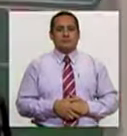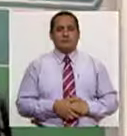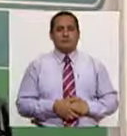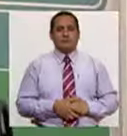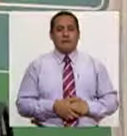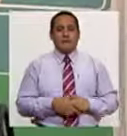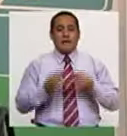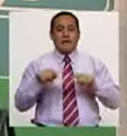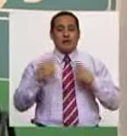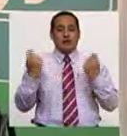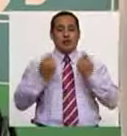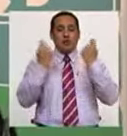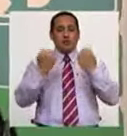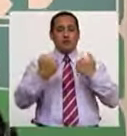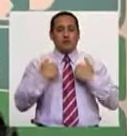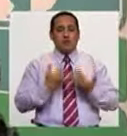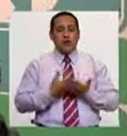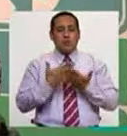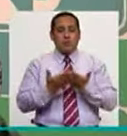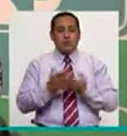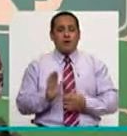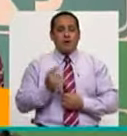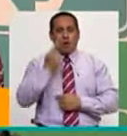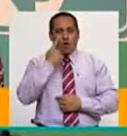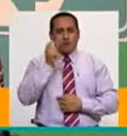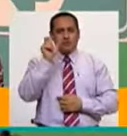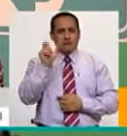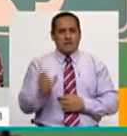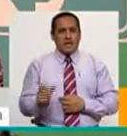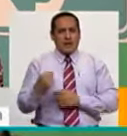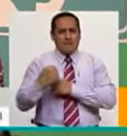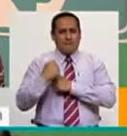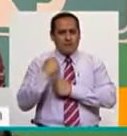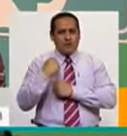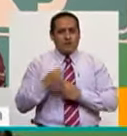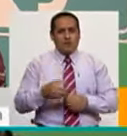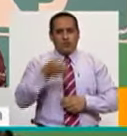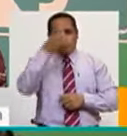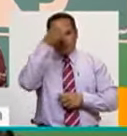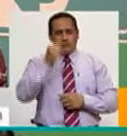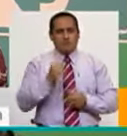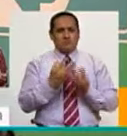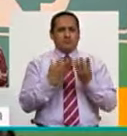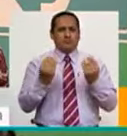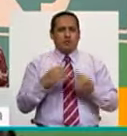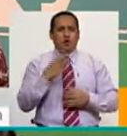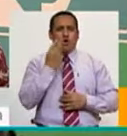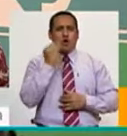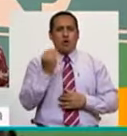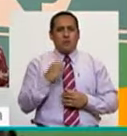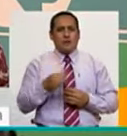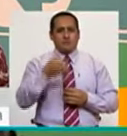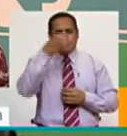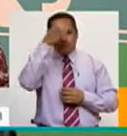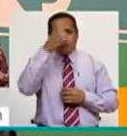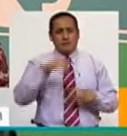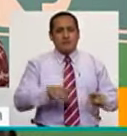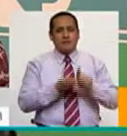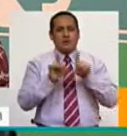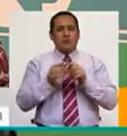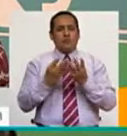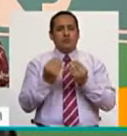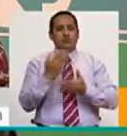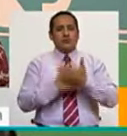Este concurso tiene como propósito reconocer el esfuerzo y el talento de cientos de niños y jóvenes artistas